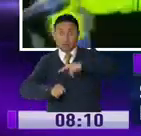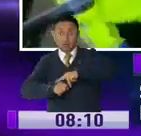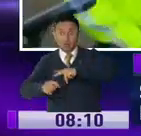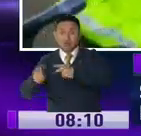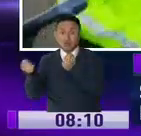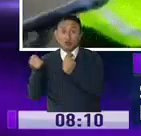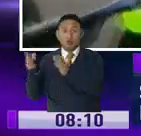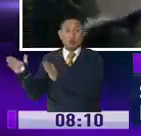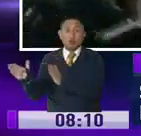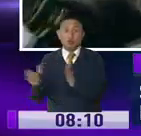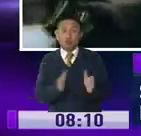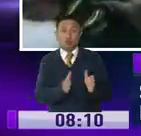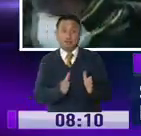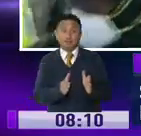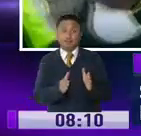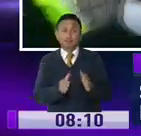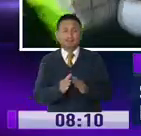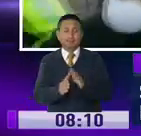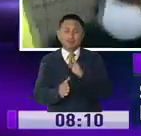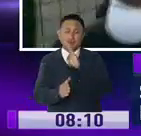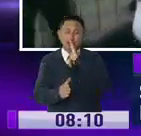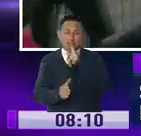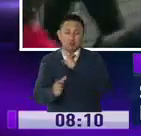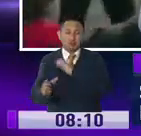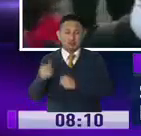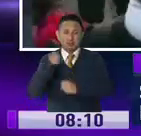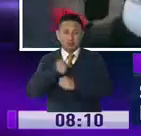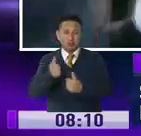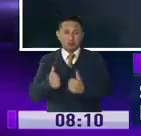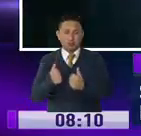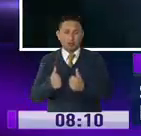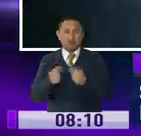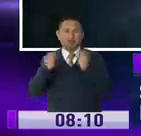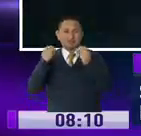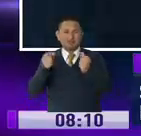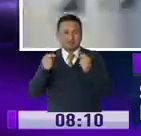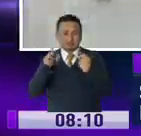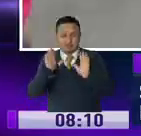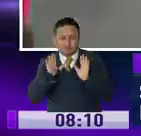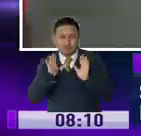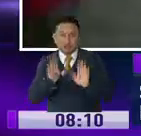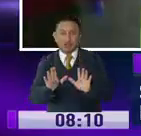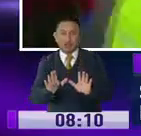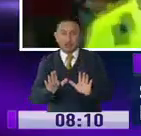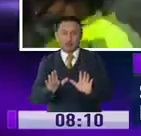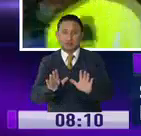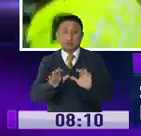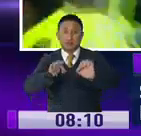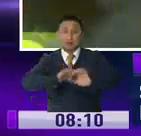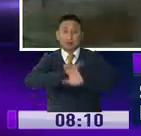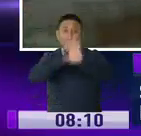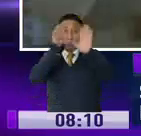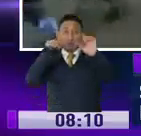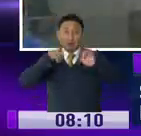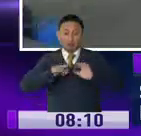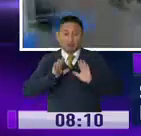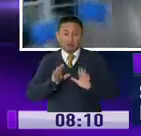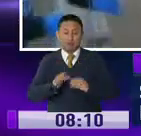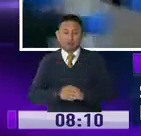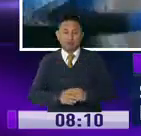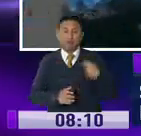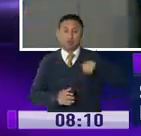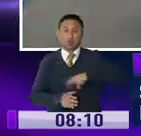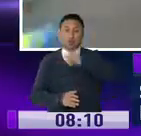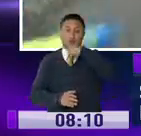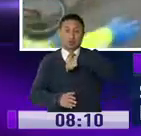control del orden público, como siempre, con un trabajo efectivo, logró contener el inconveniente que hubo en horas de la mañana. Nosotros